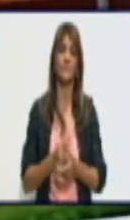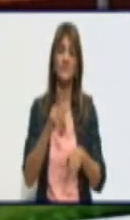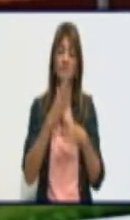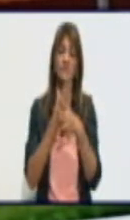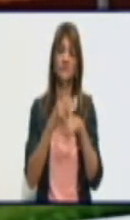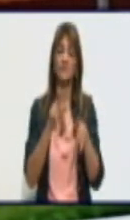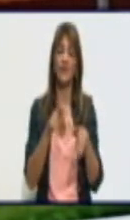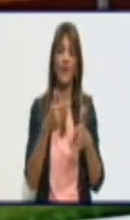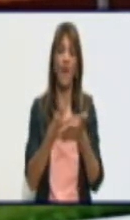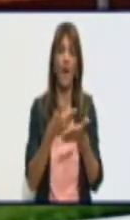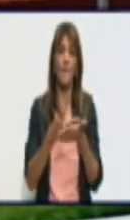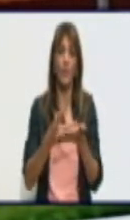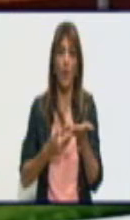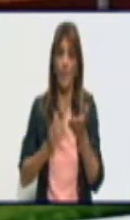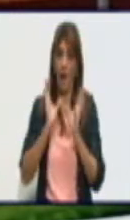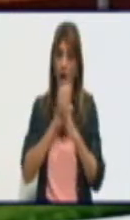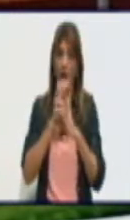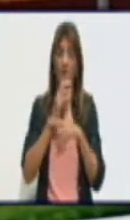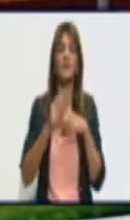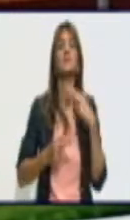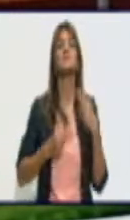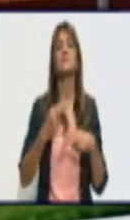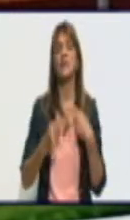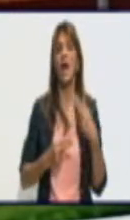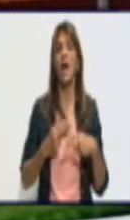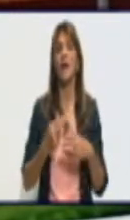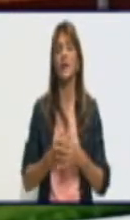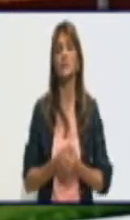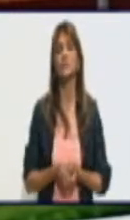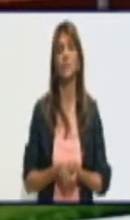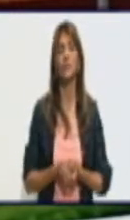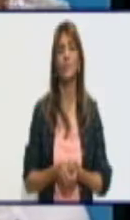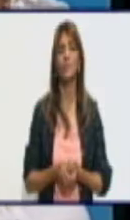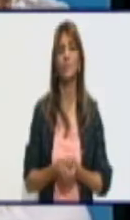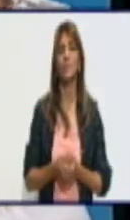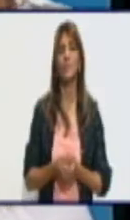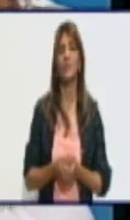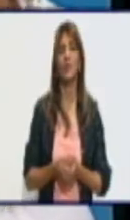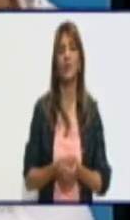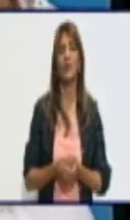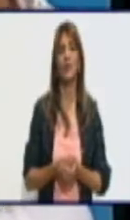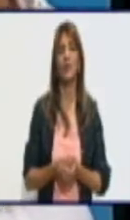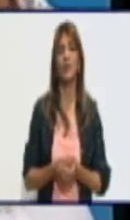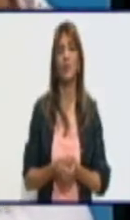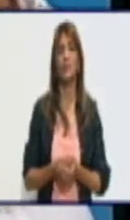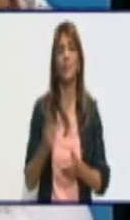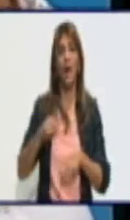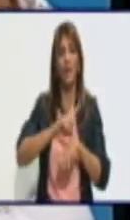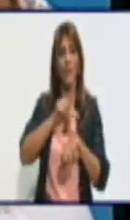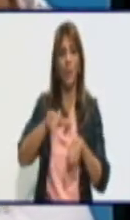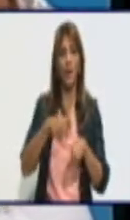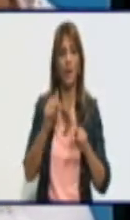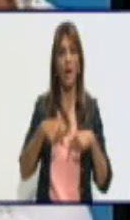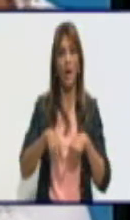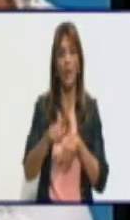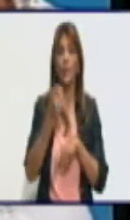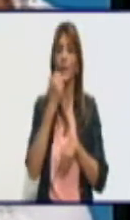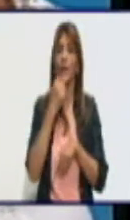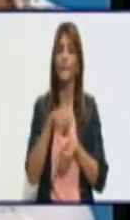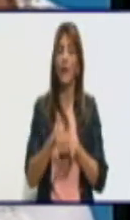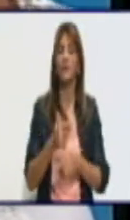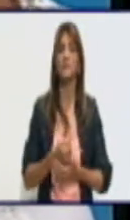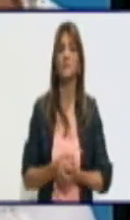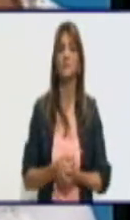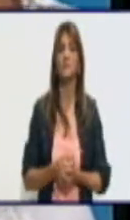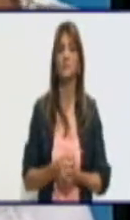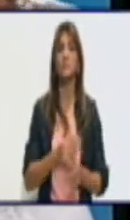corresponda con la necesidad real que tiene el territorio? Pudiera traernos un poco de atraso